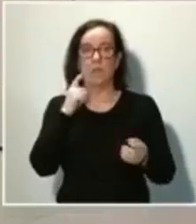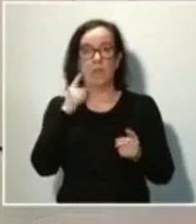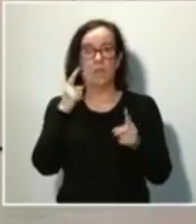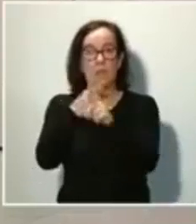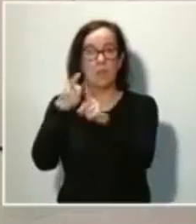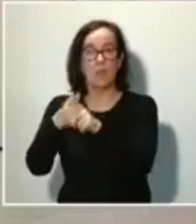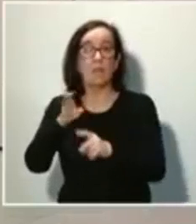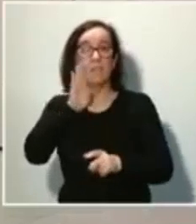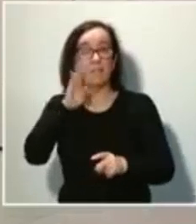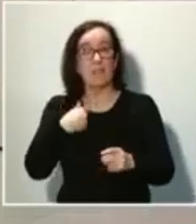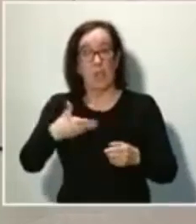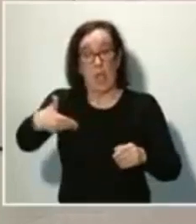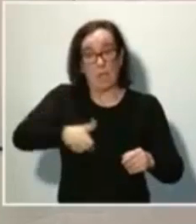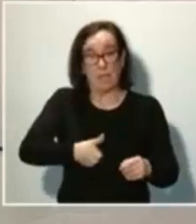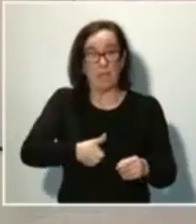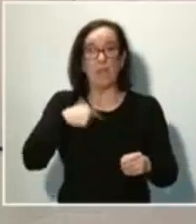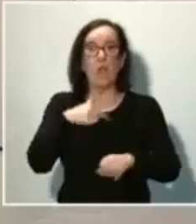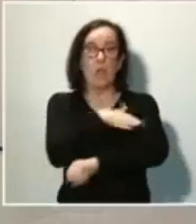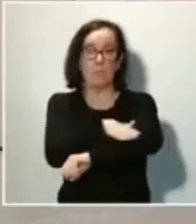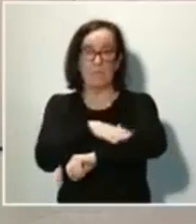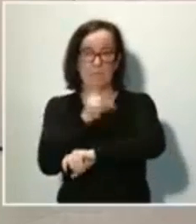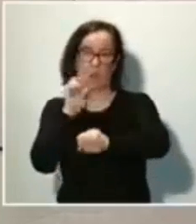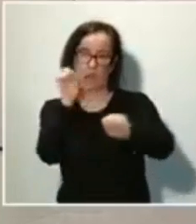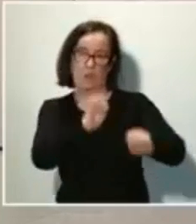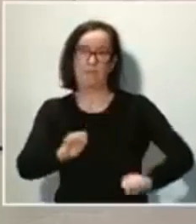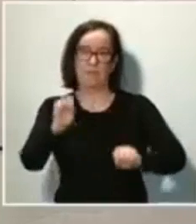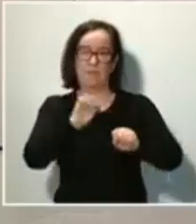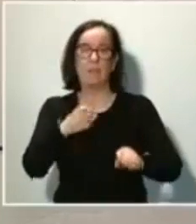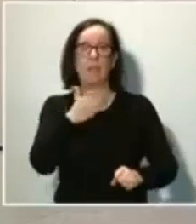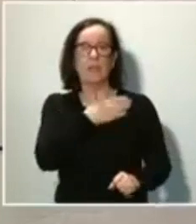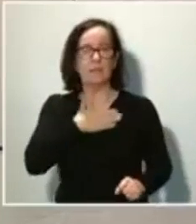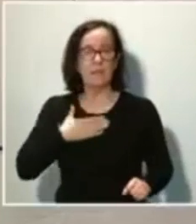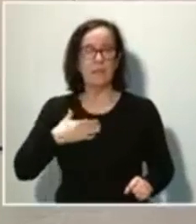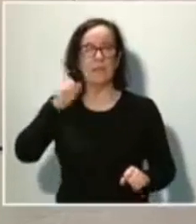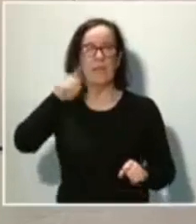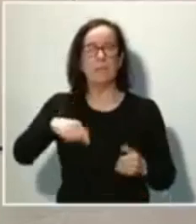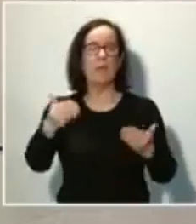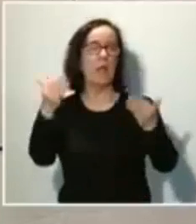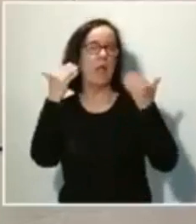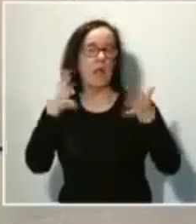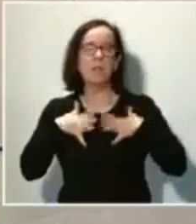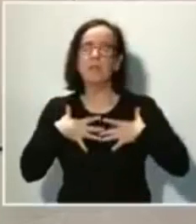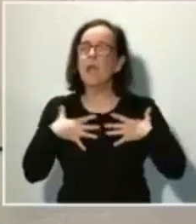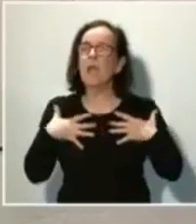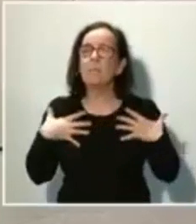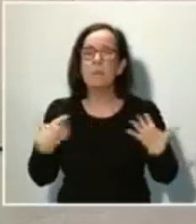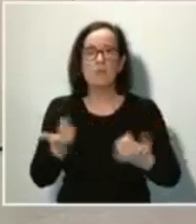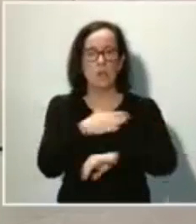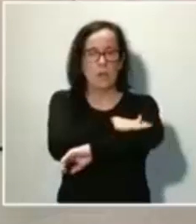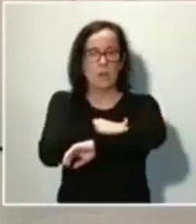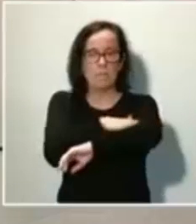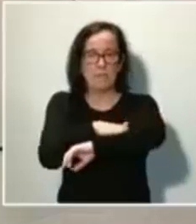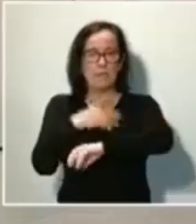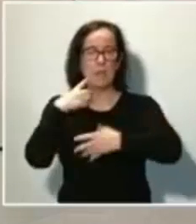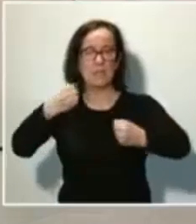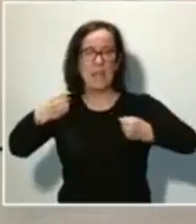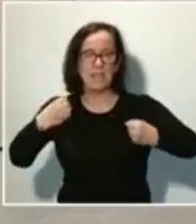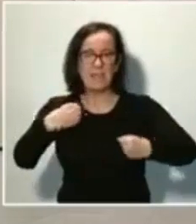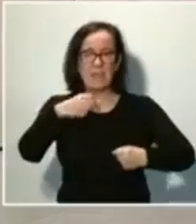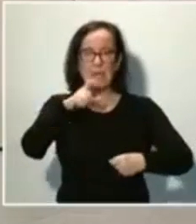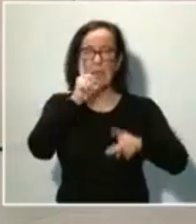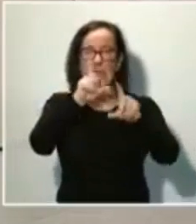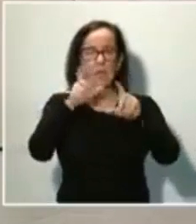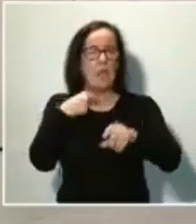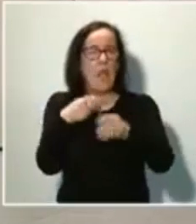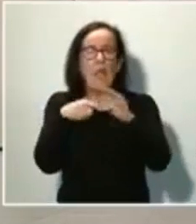y como nos ha solicitado el Ministerio de Defensa. Y quiero dar también unas gracias emocionadas al Ministerio de Sanidad por la gestión que está